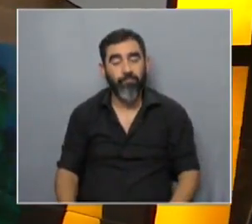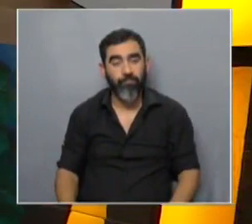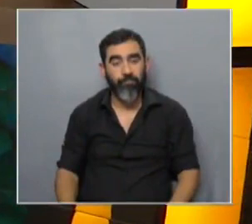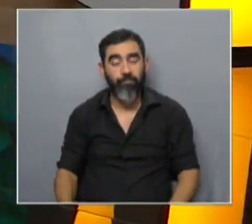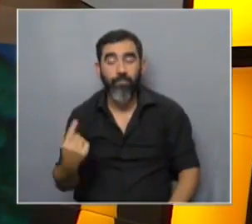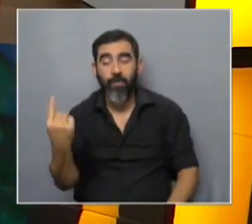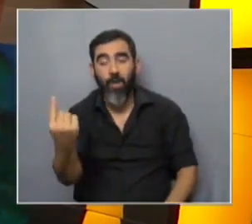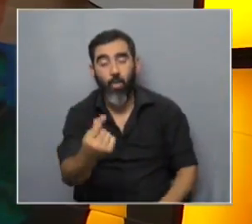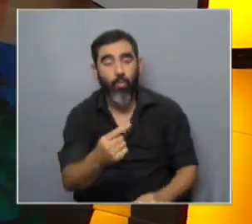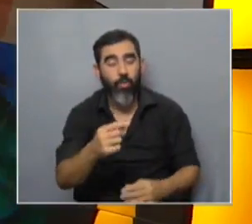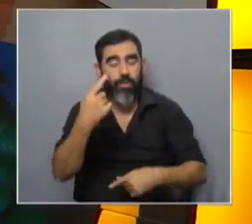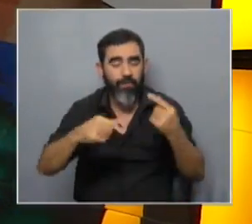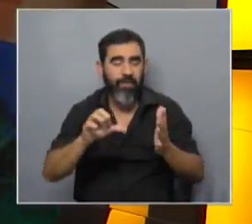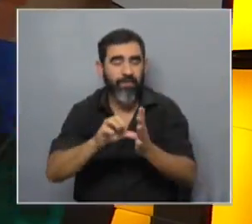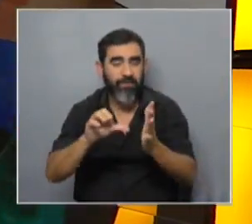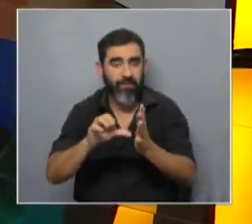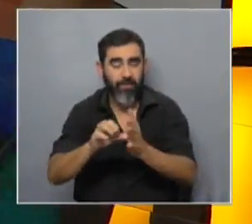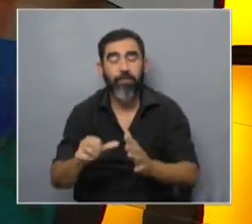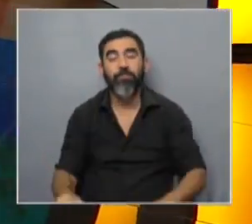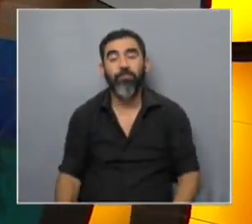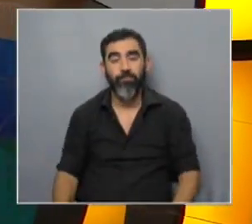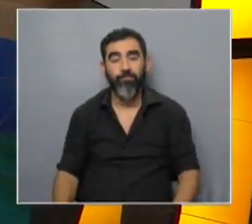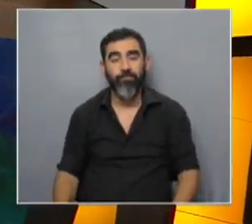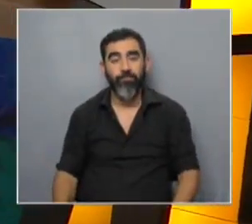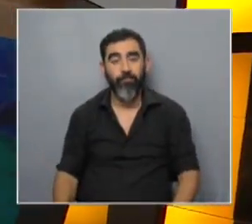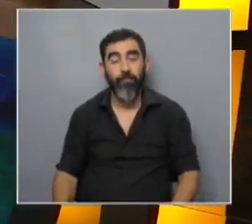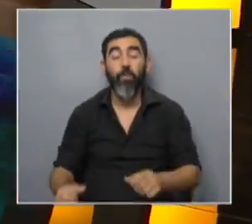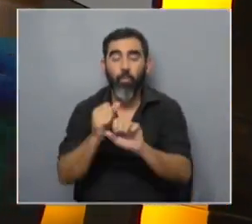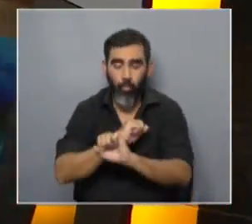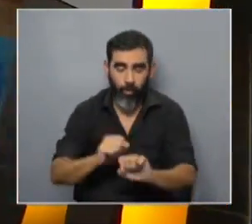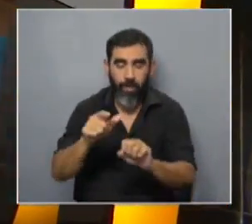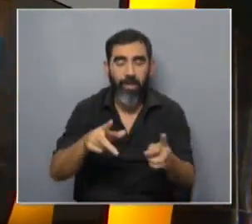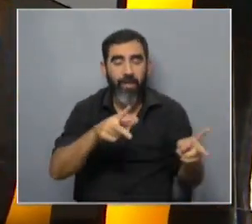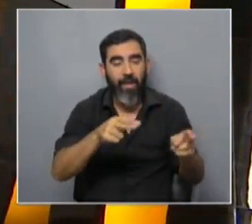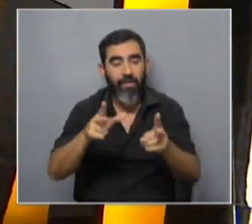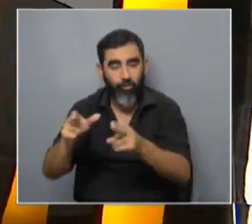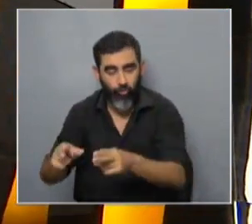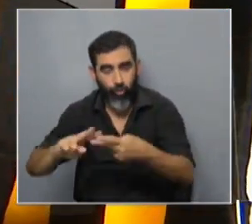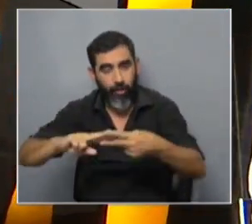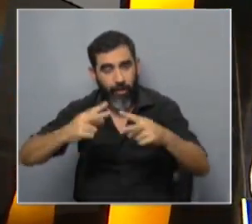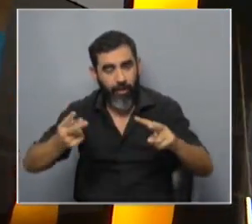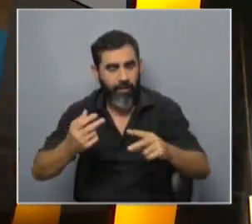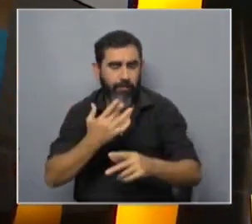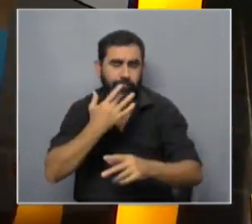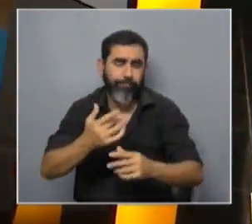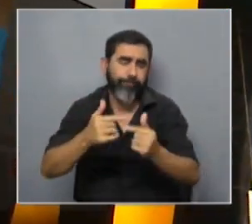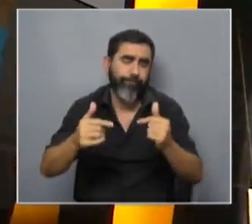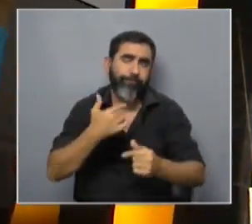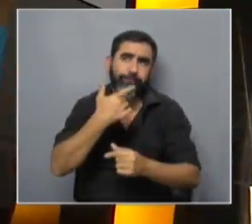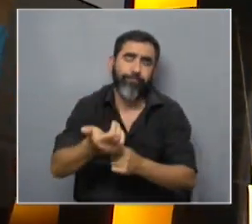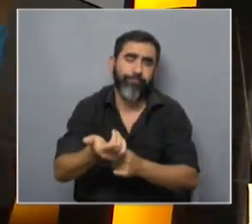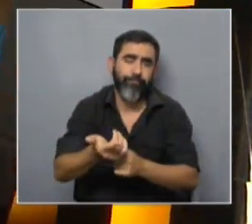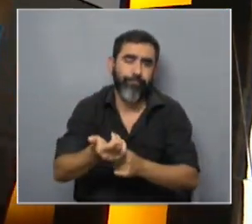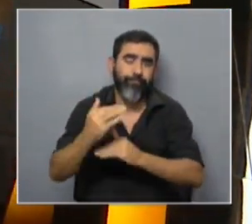estos diversos sistemas CRISPR. Eso dio lugar a la adición genética y ha dado lugar a maravillas, como por ejemplo